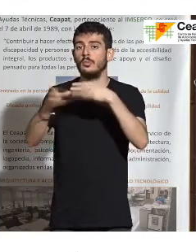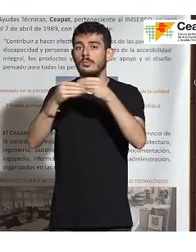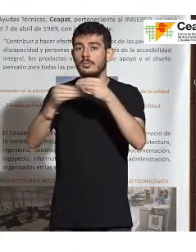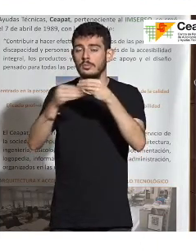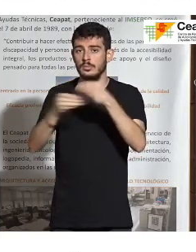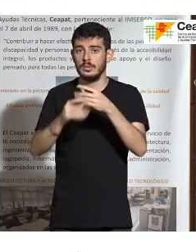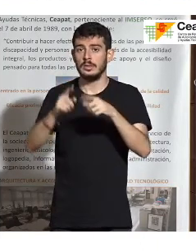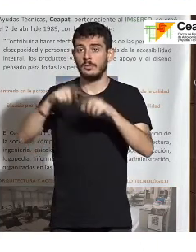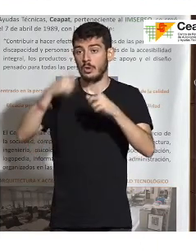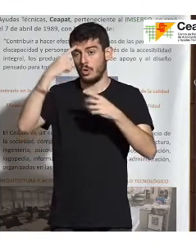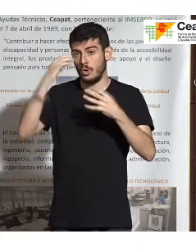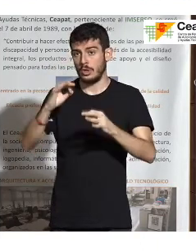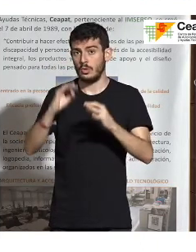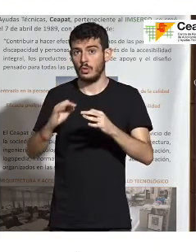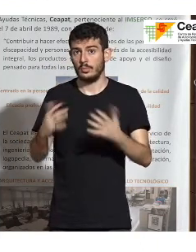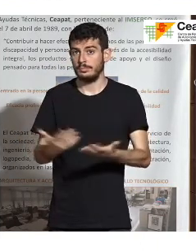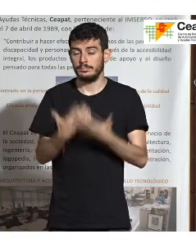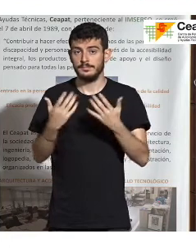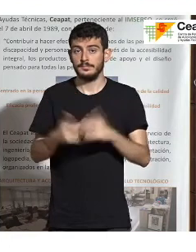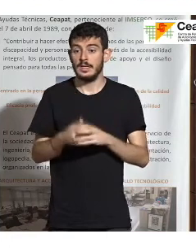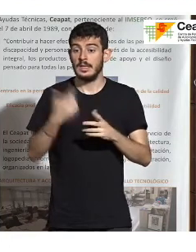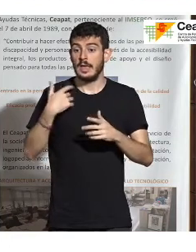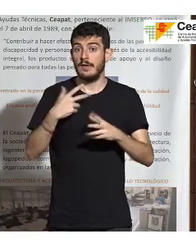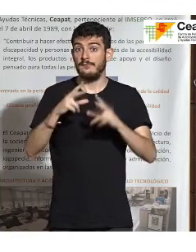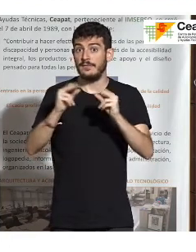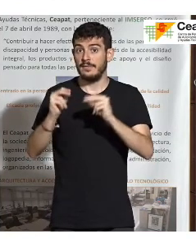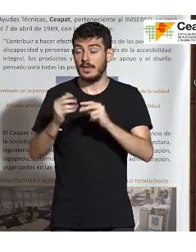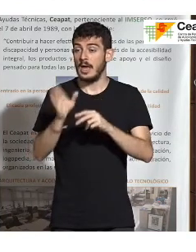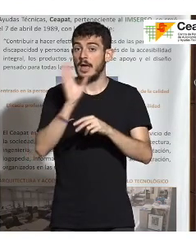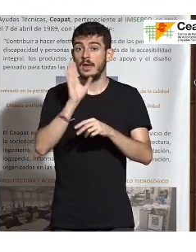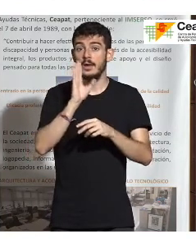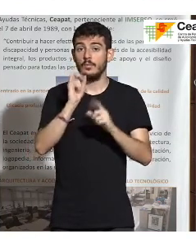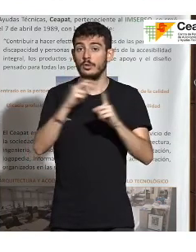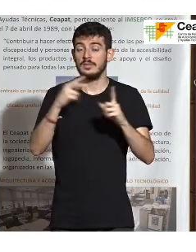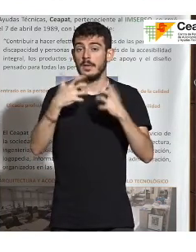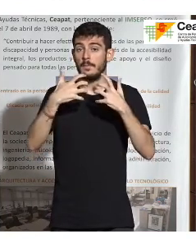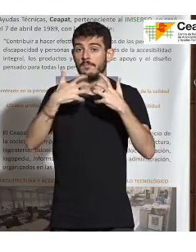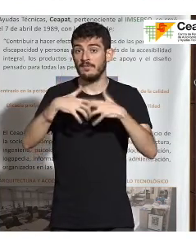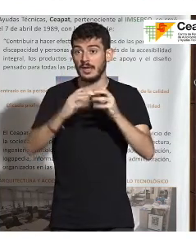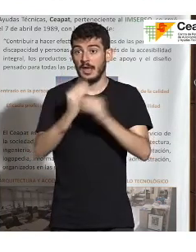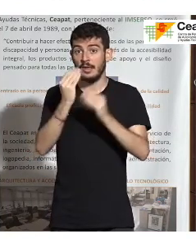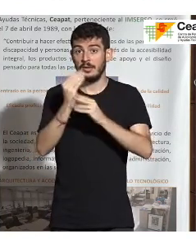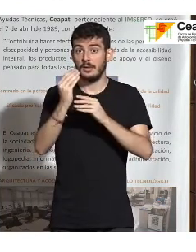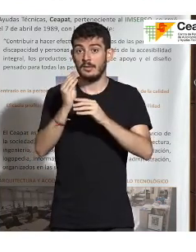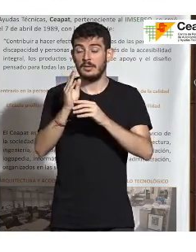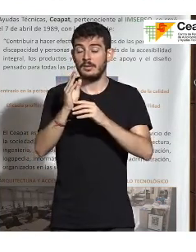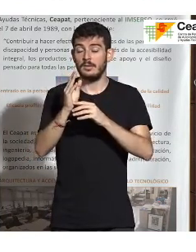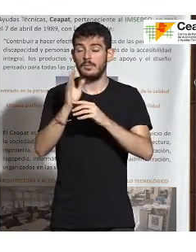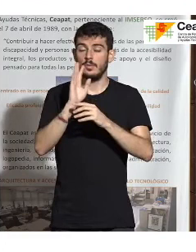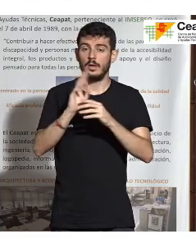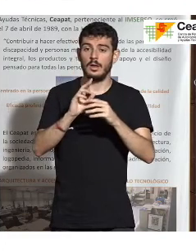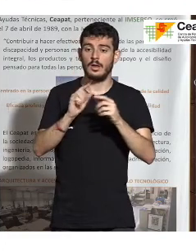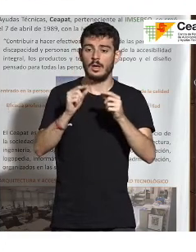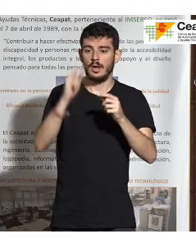lógicamente no deben de estar unidos a ello. Y ya para acabar lo que comenté antes, desde el punto de vista de fabricantes, bueno, ahí menciono que tenemos que hacer un cambio de chip.